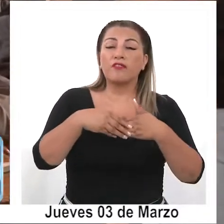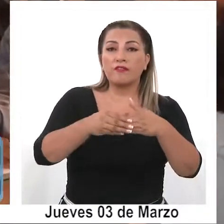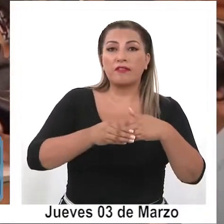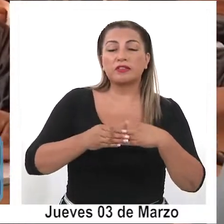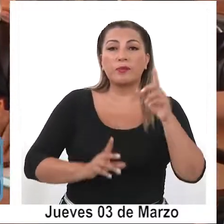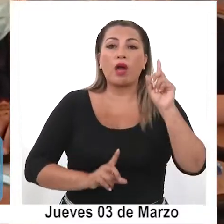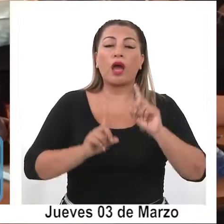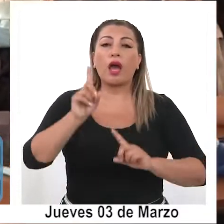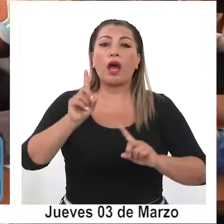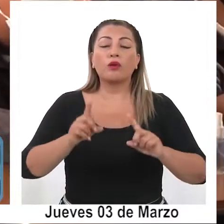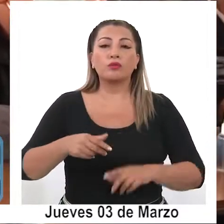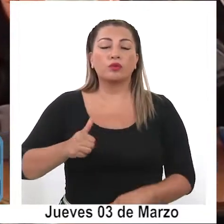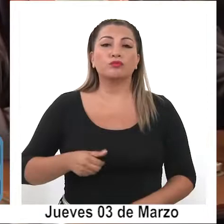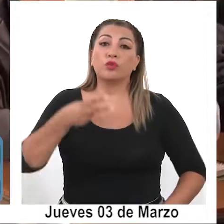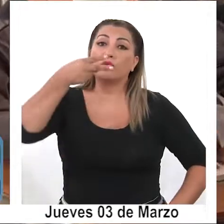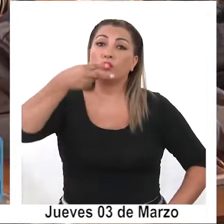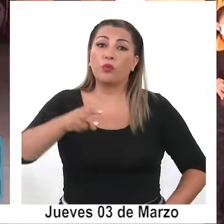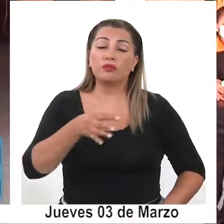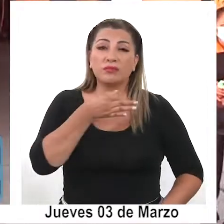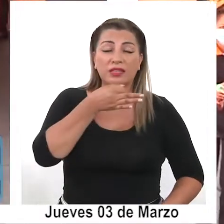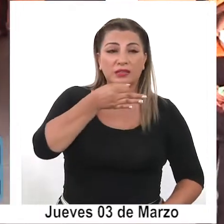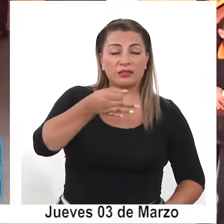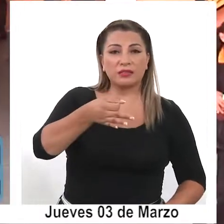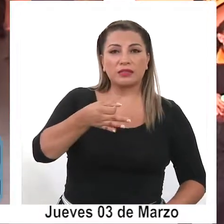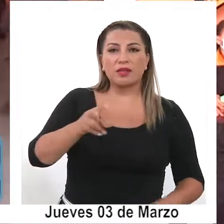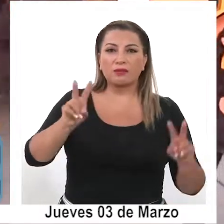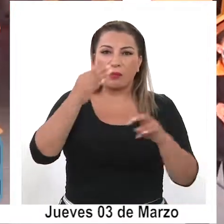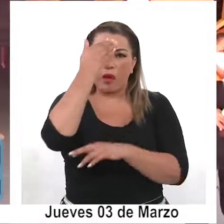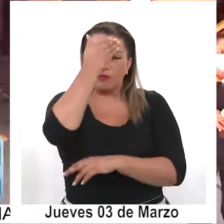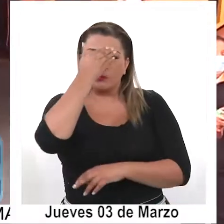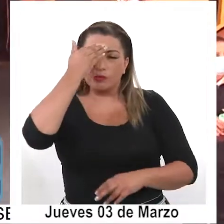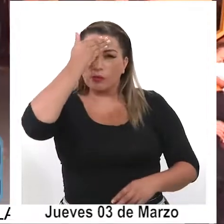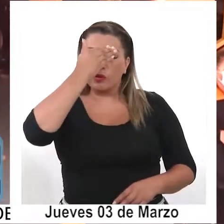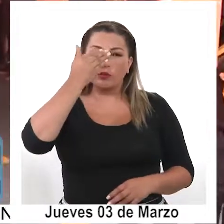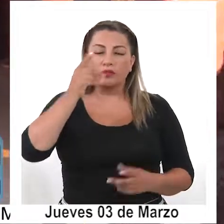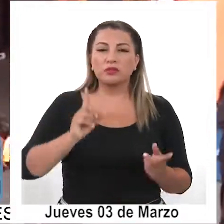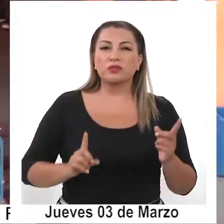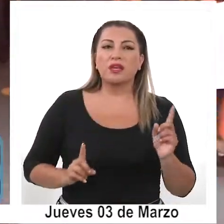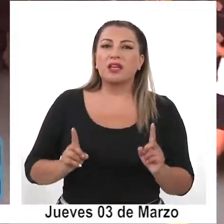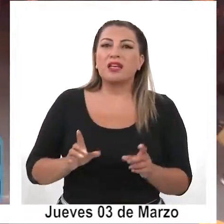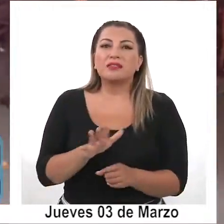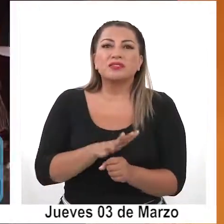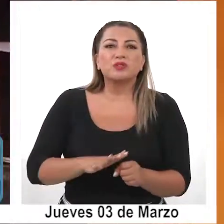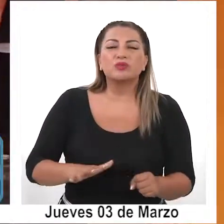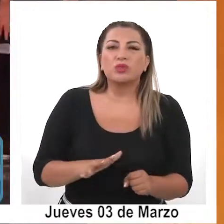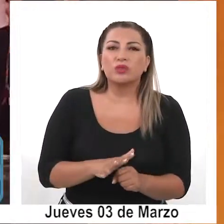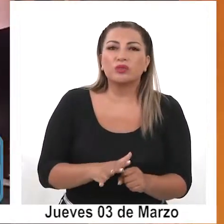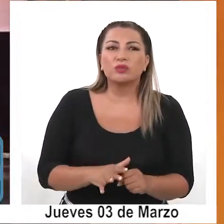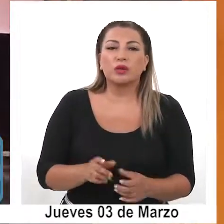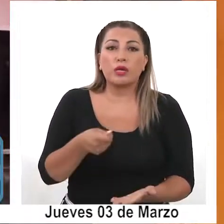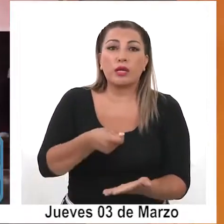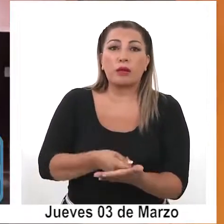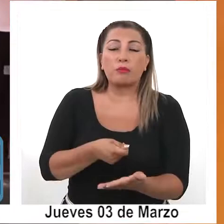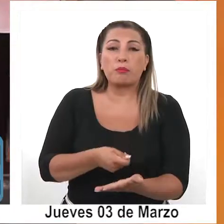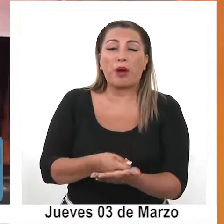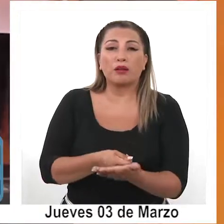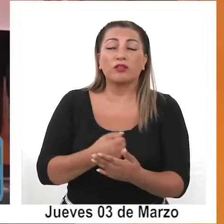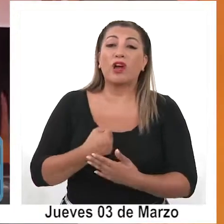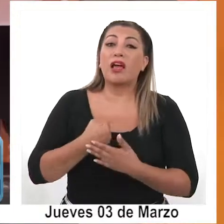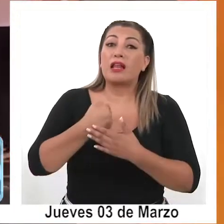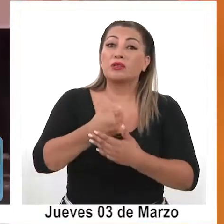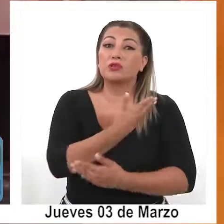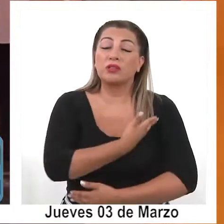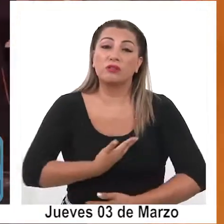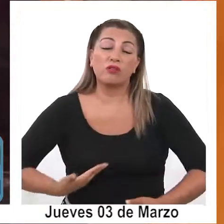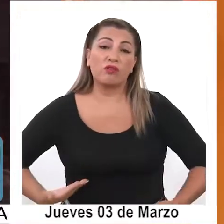algunos sostenedores han manifestado su preocupación sobre qué ocurrirá con el pago de la subvención en